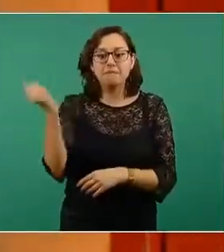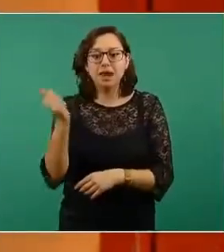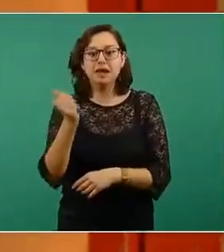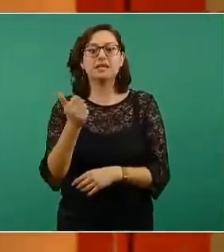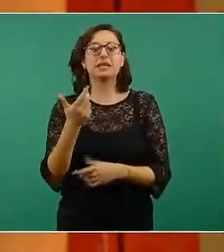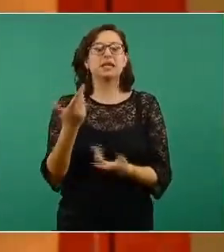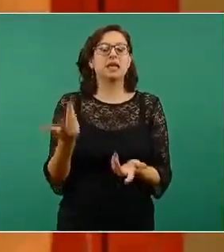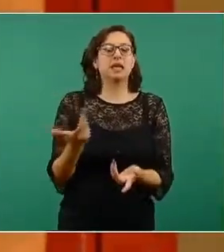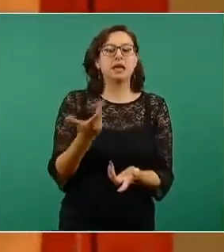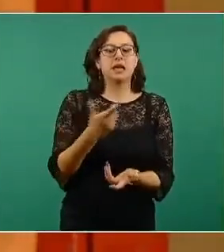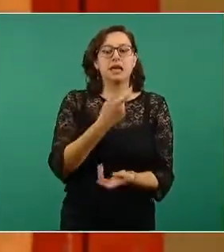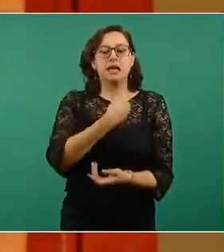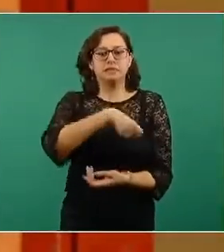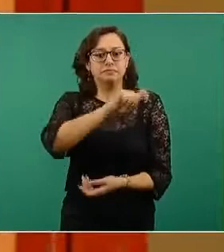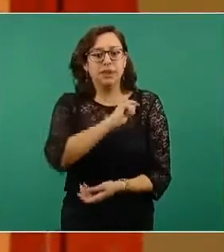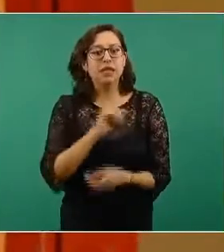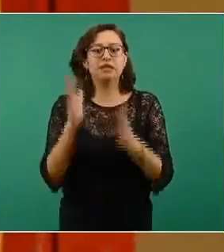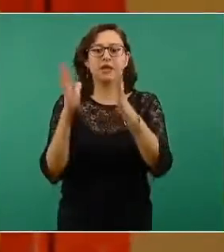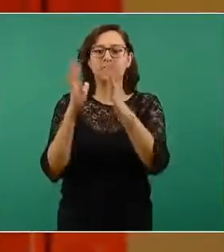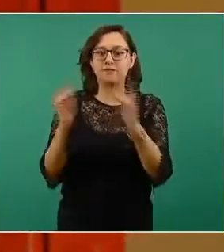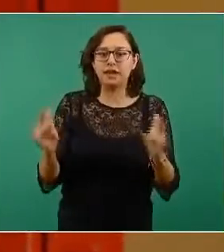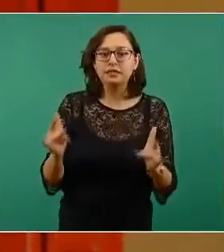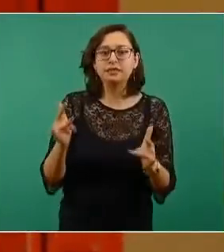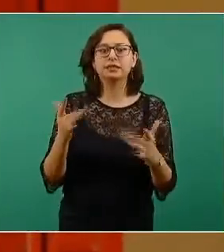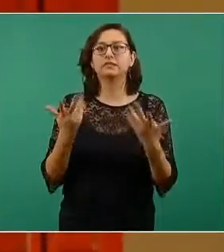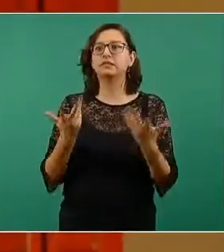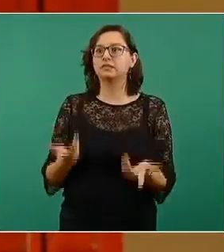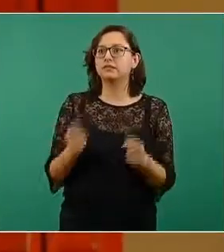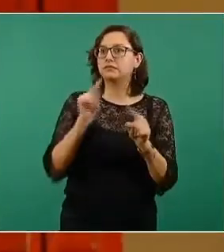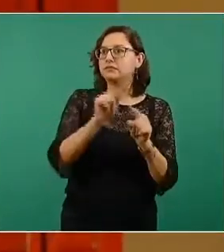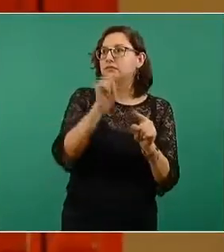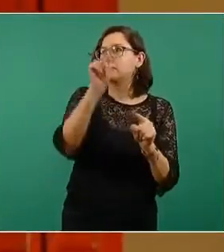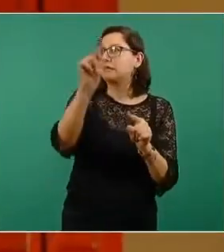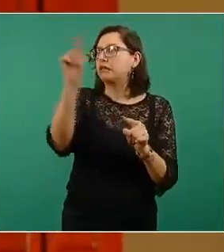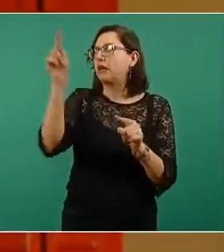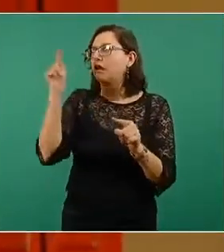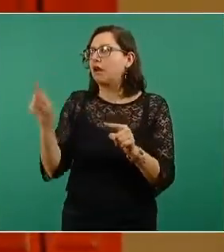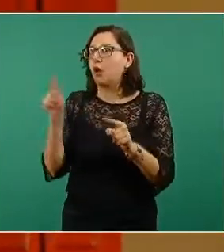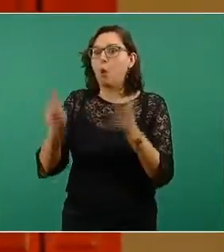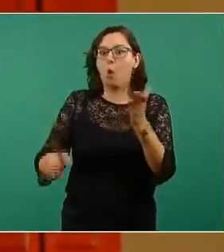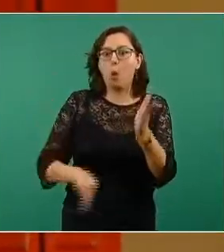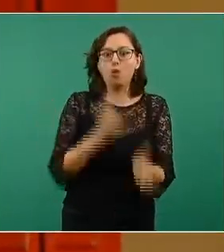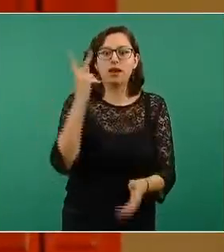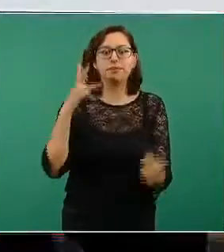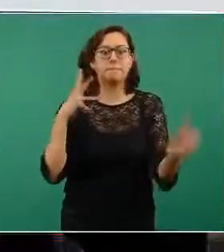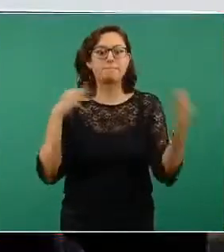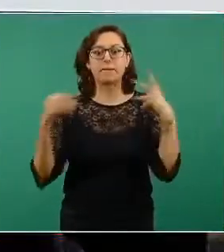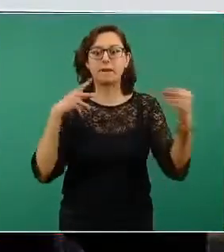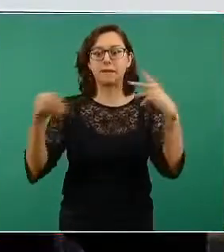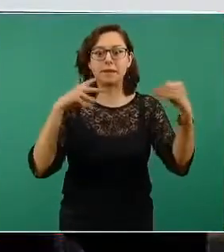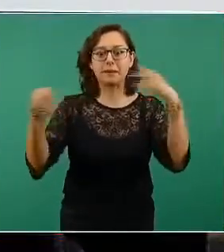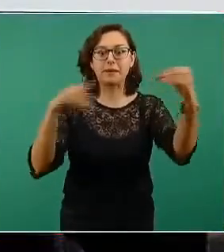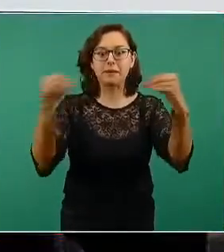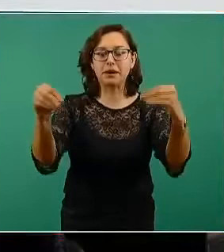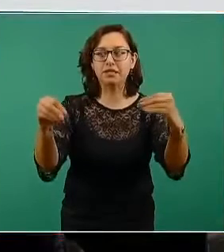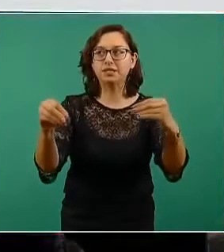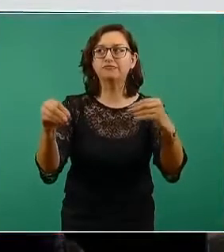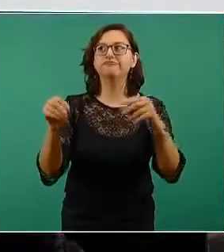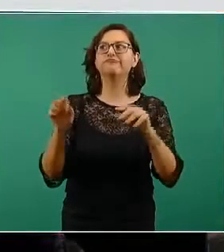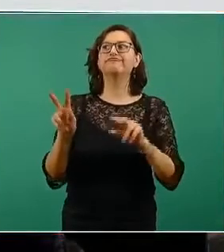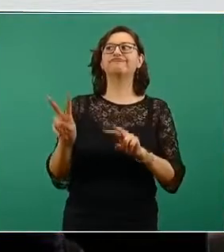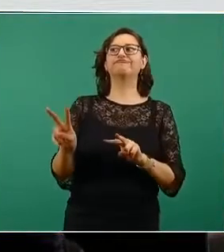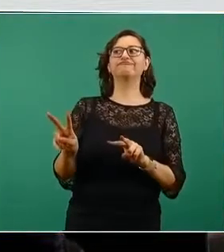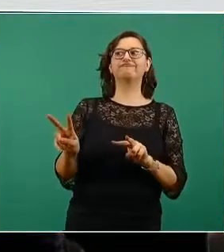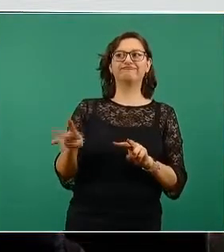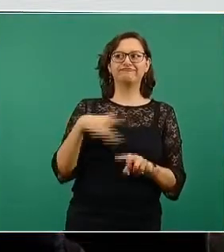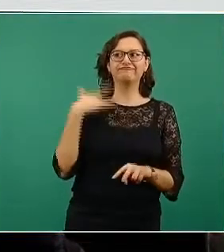España, en Francia, en varios países de Europa, está reemergiendo. No existe